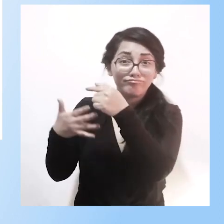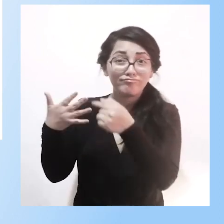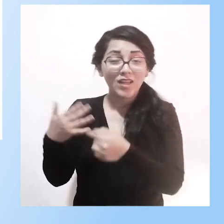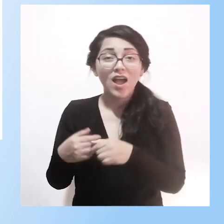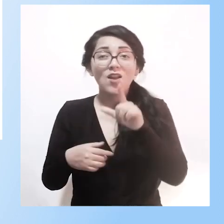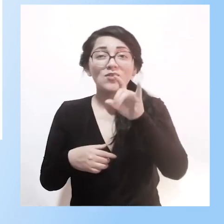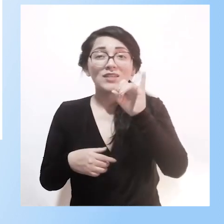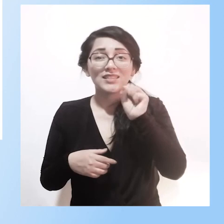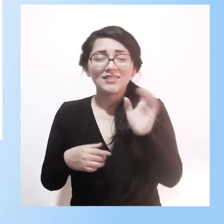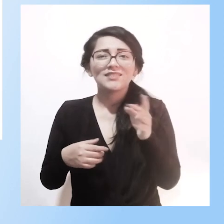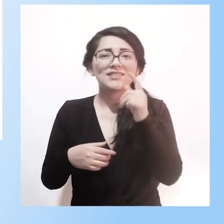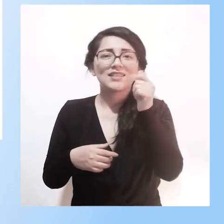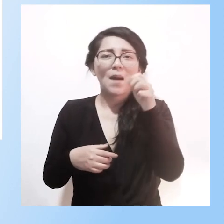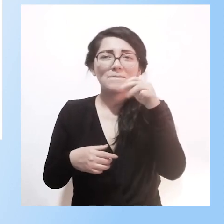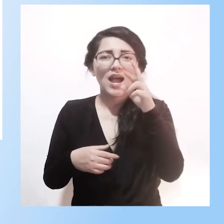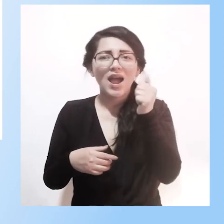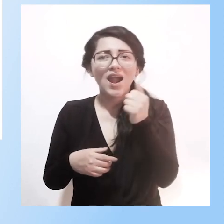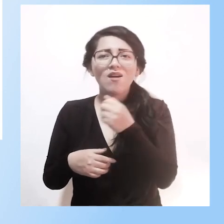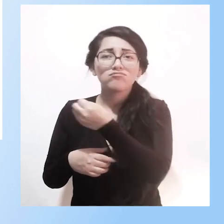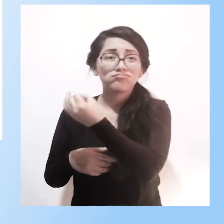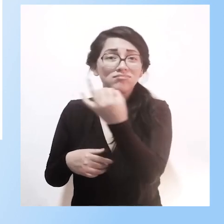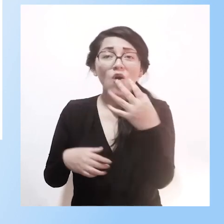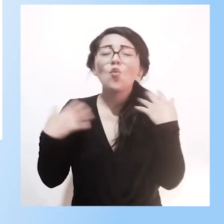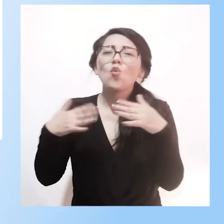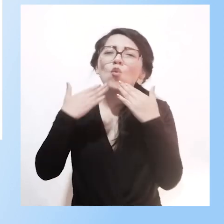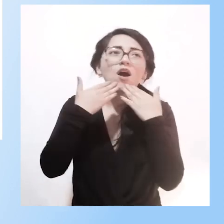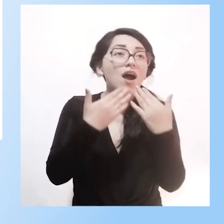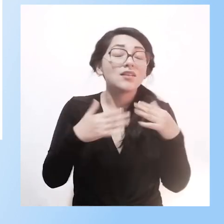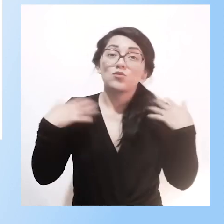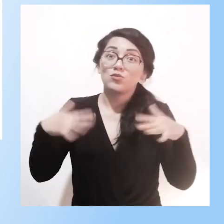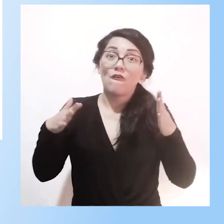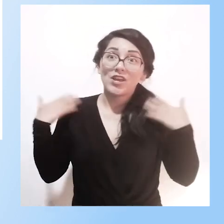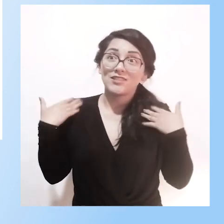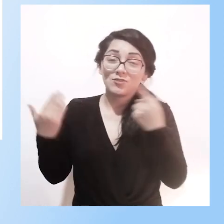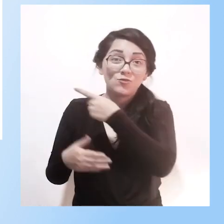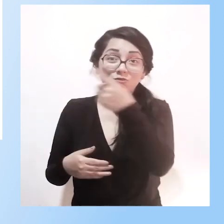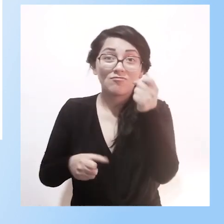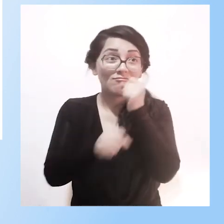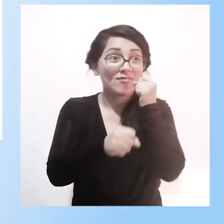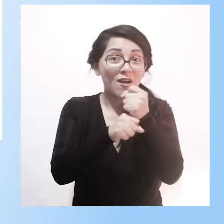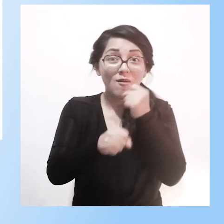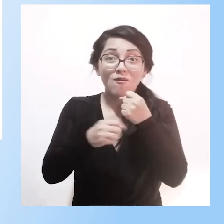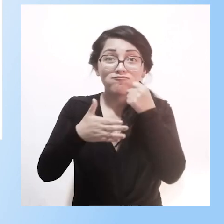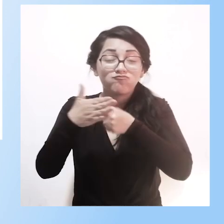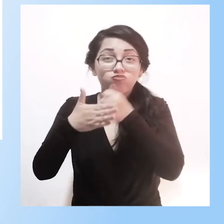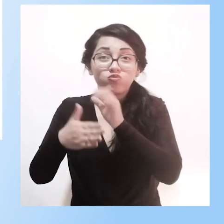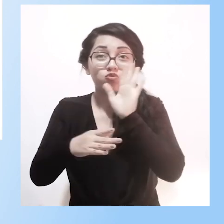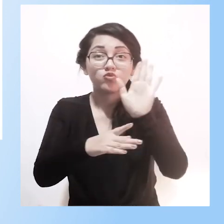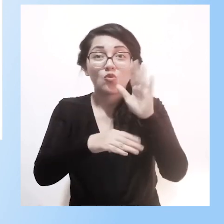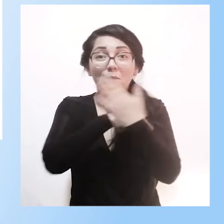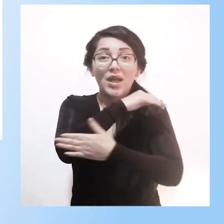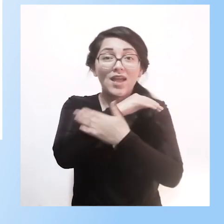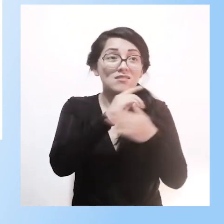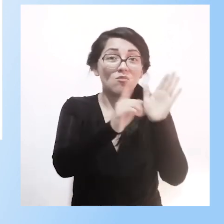felicitamos el trabajo que vienen desplegando desde sus ámbitos para desarrollar la pedagogía hospitalaria sin duda vamos a compartir